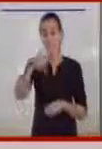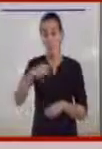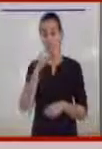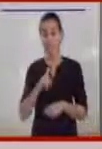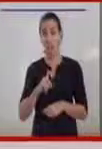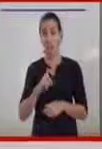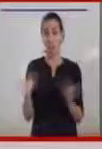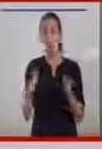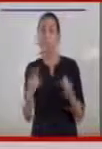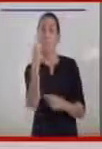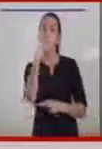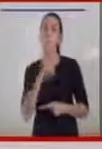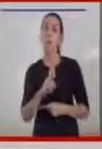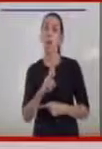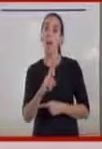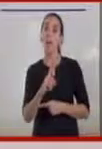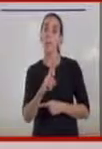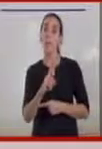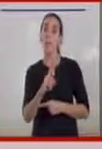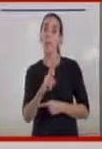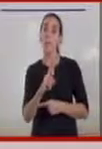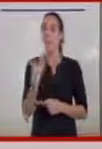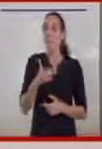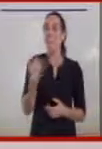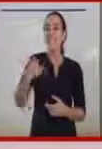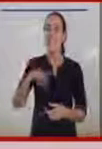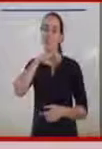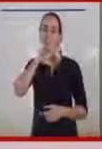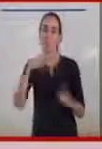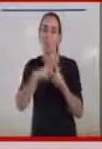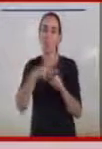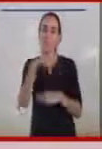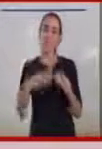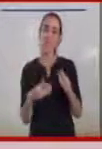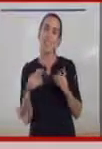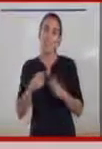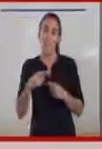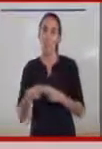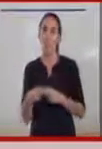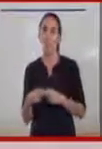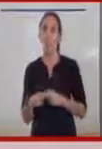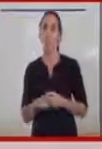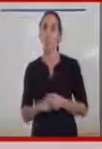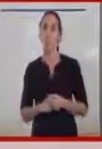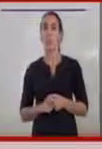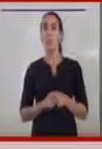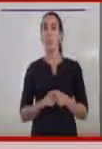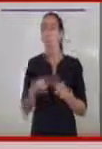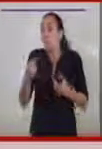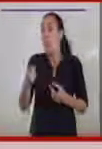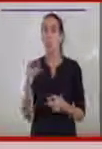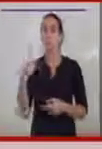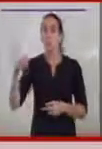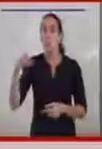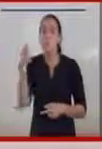el periodo de un año, pues están contentos utilizando este producto, que no es más que un producto que